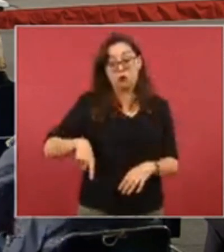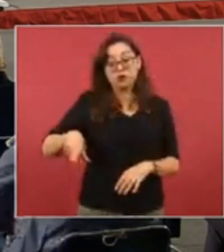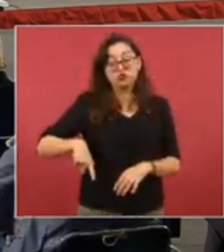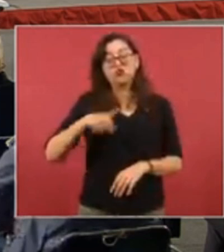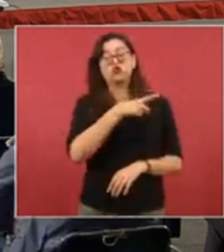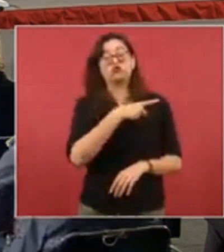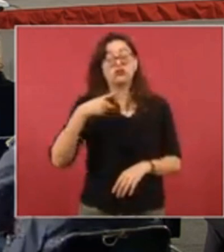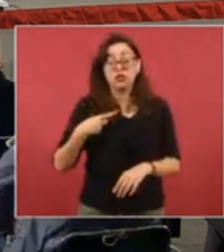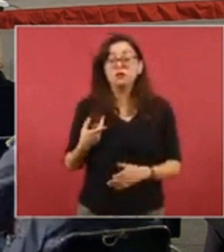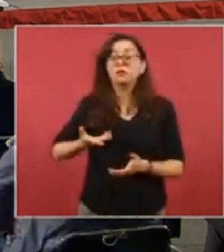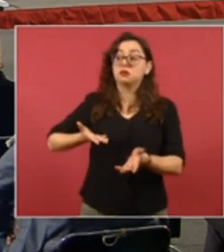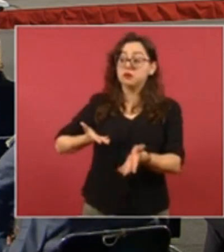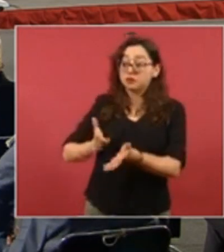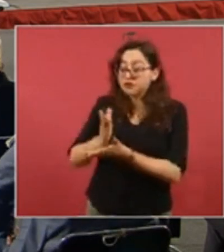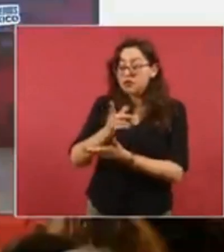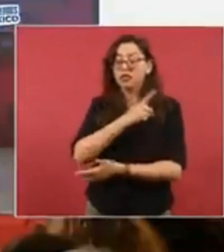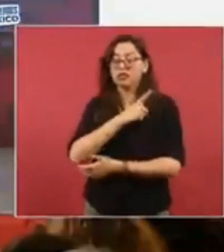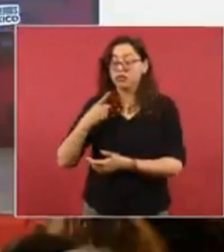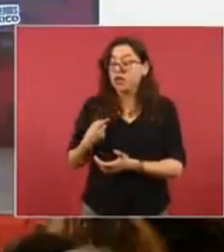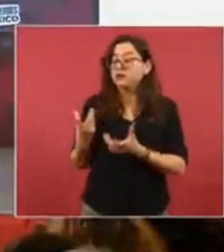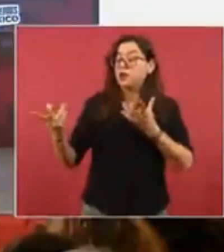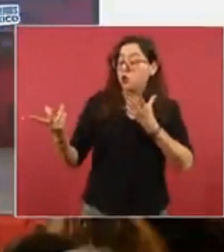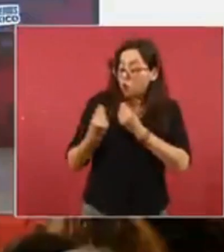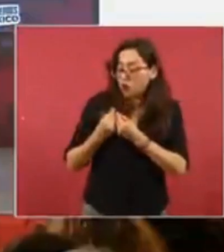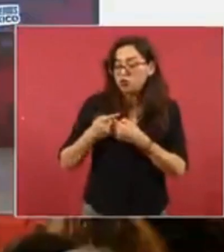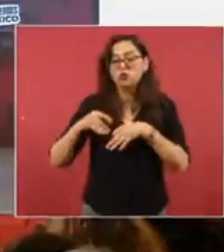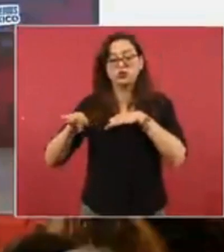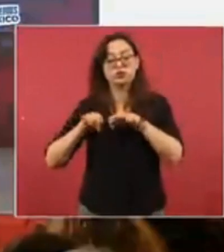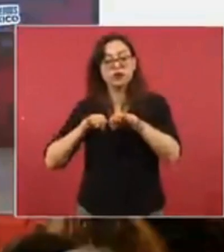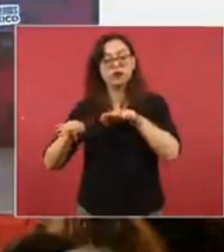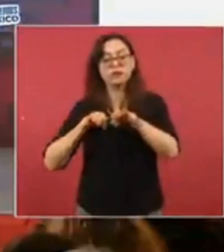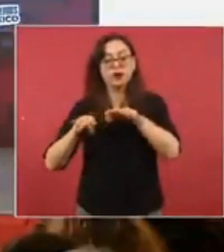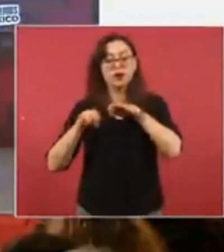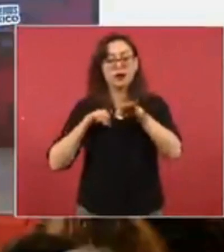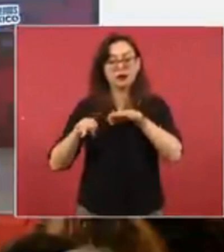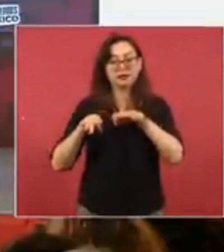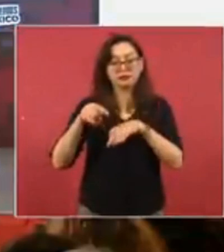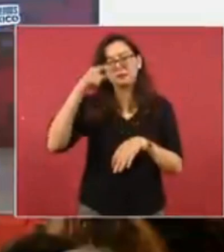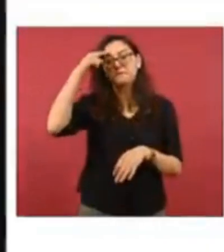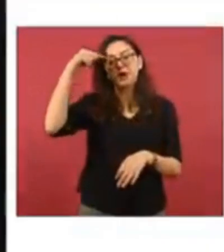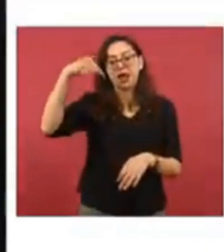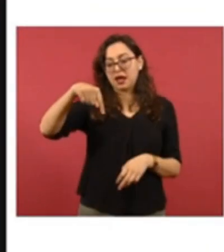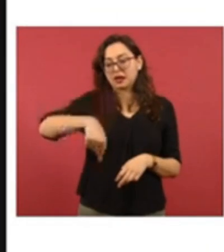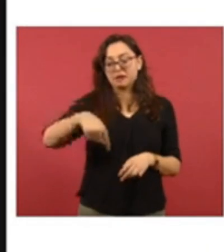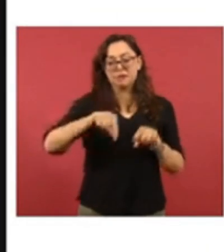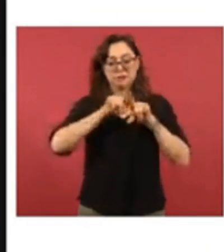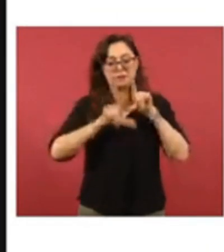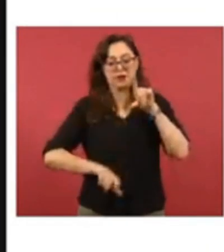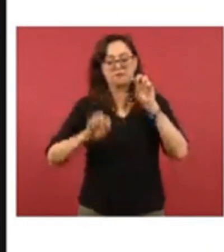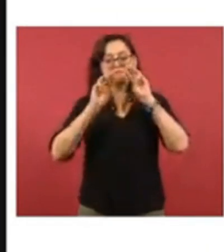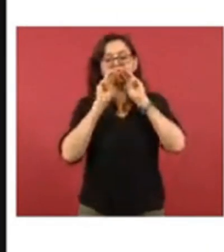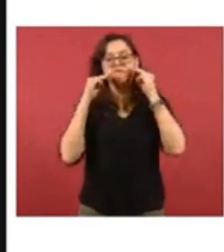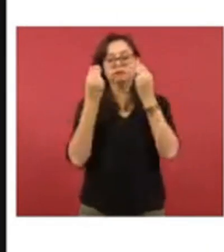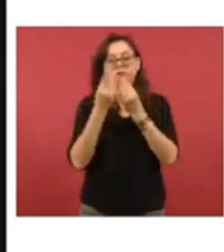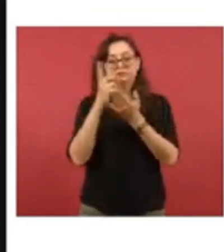la necesaria colaboración con la DEA para combatir a los carteles del narcotráfico